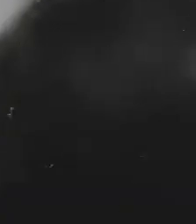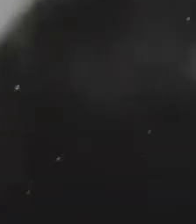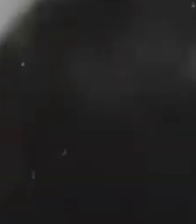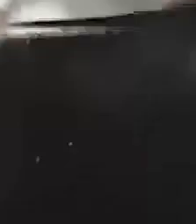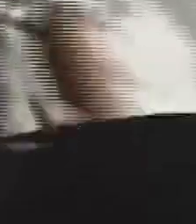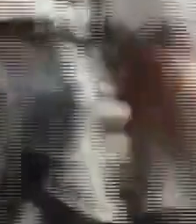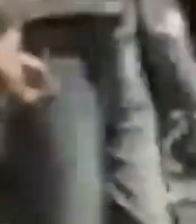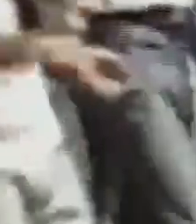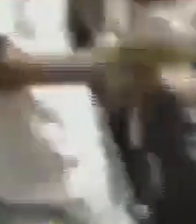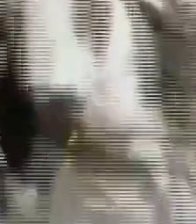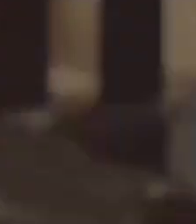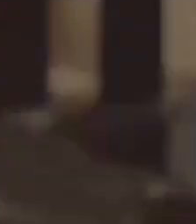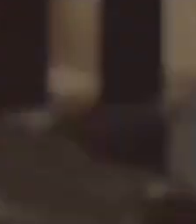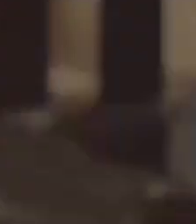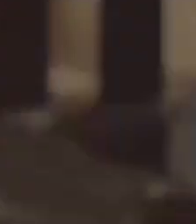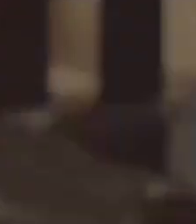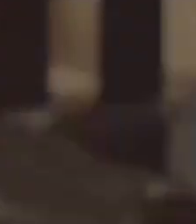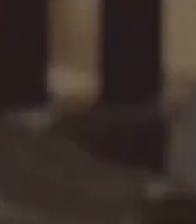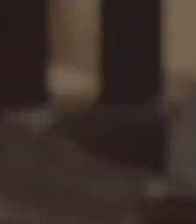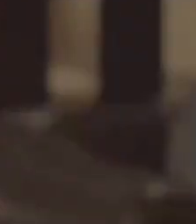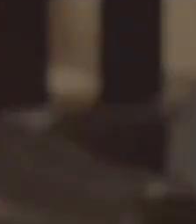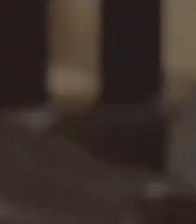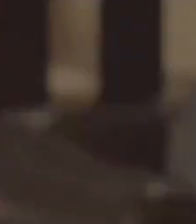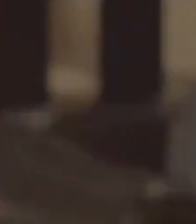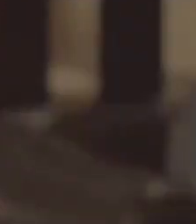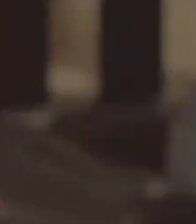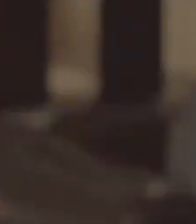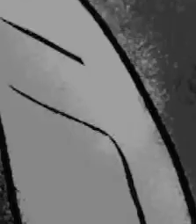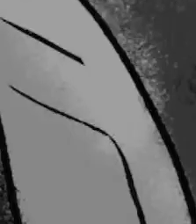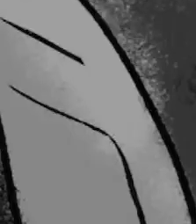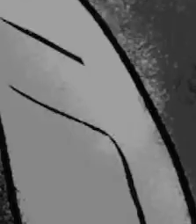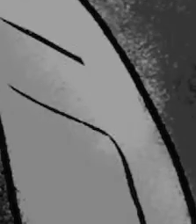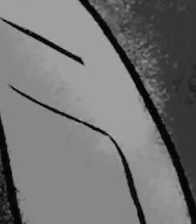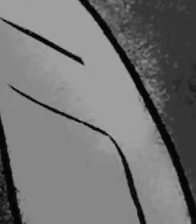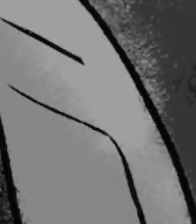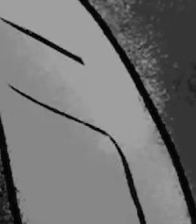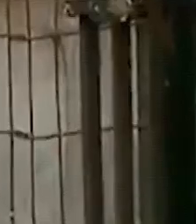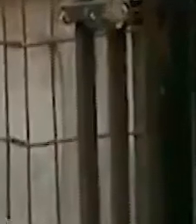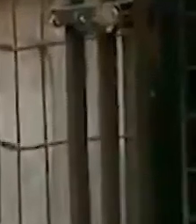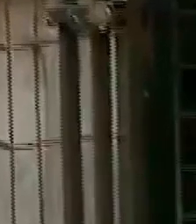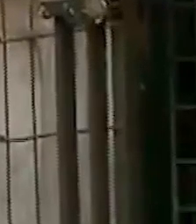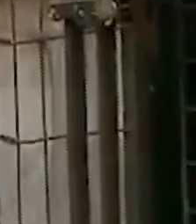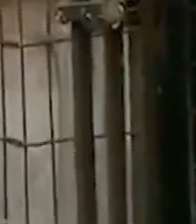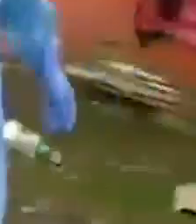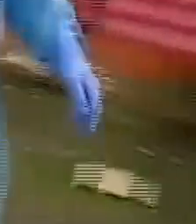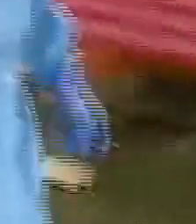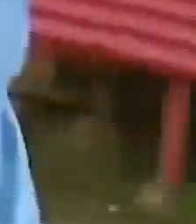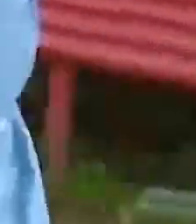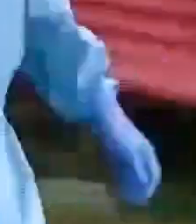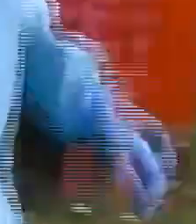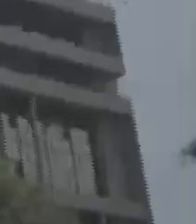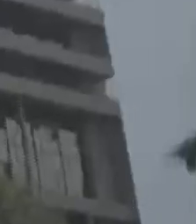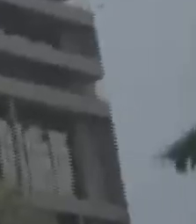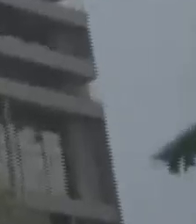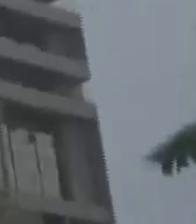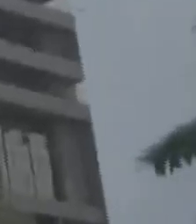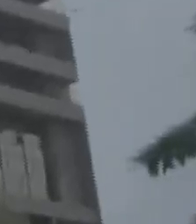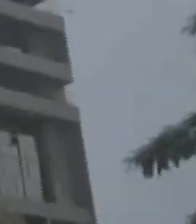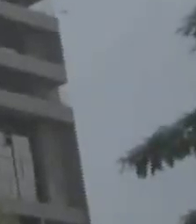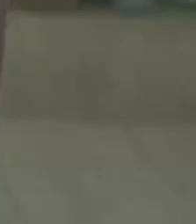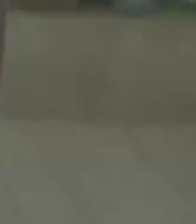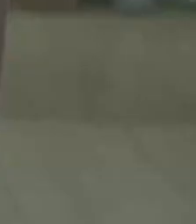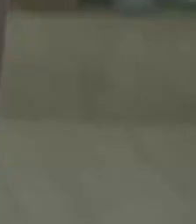las carreteras que hay en Suecia y pagar los impuestos que se pagan en Guatemala. Estamos viviendo a la inmersión. No estamos tomando las